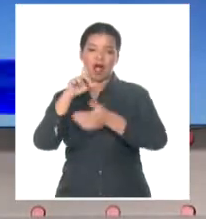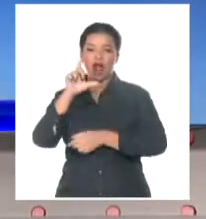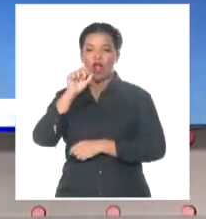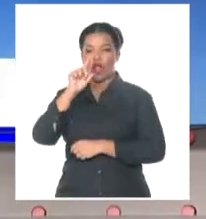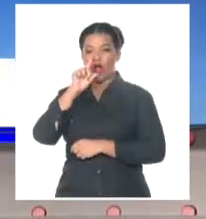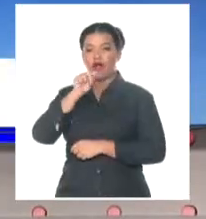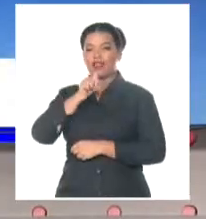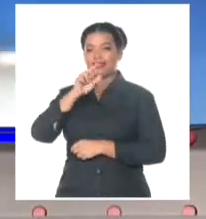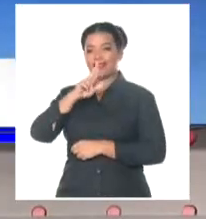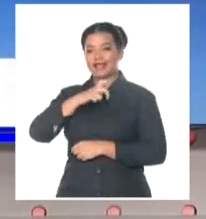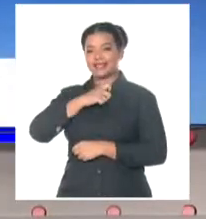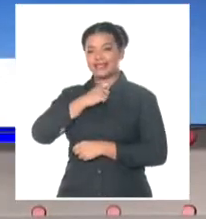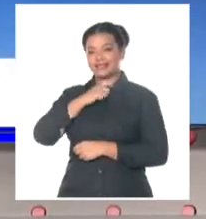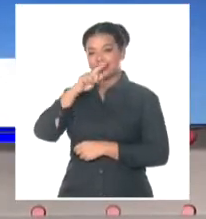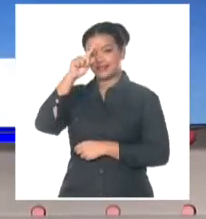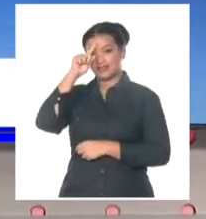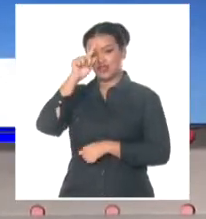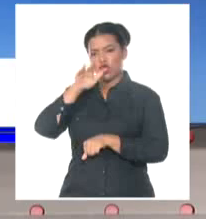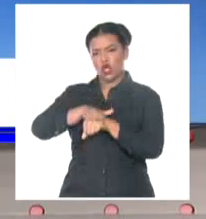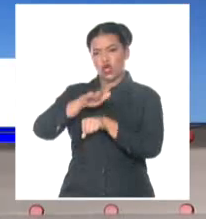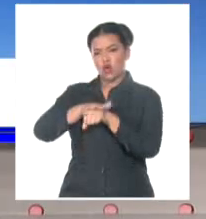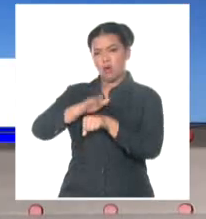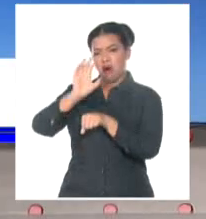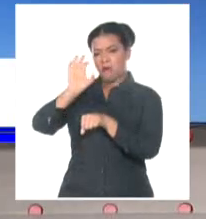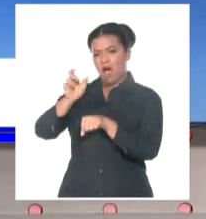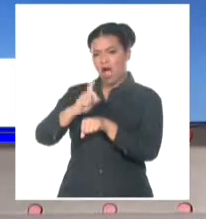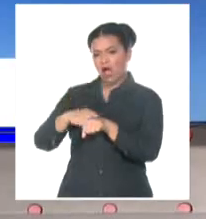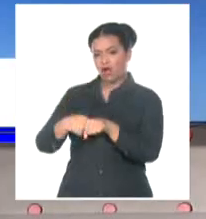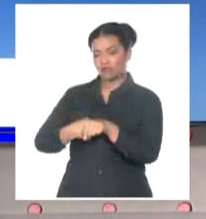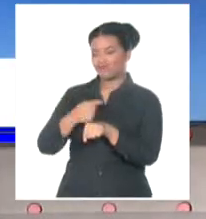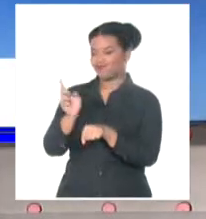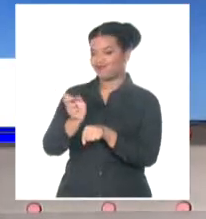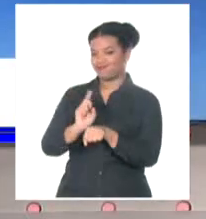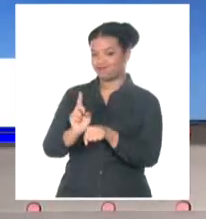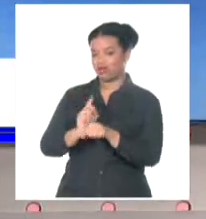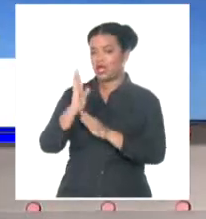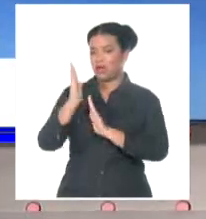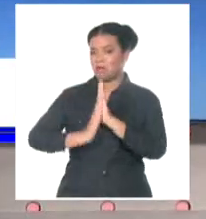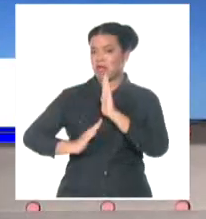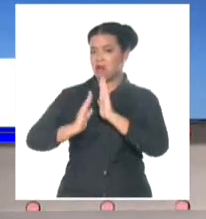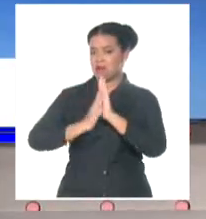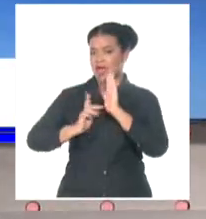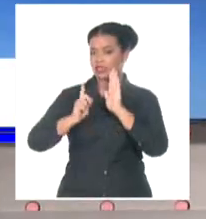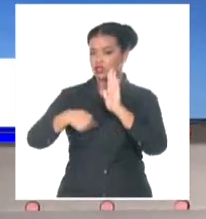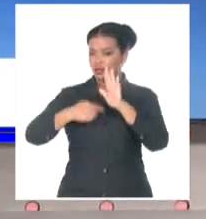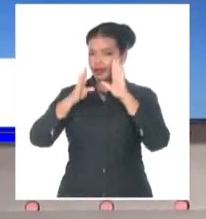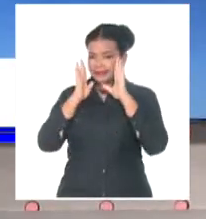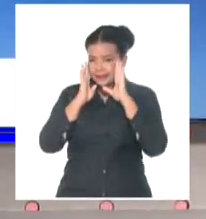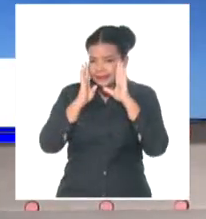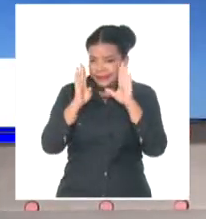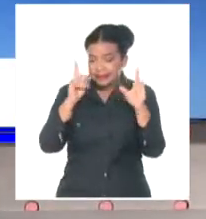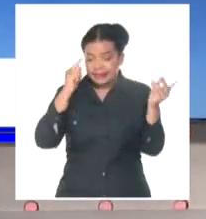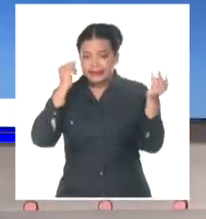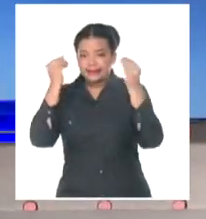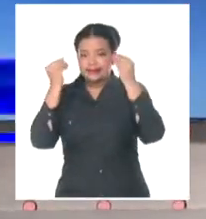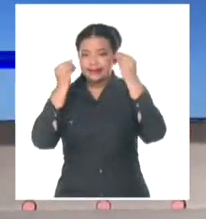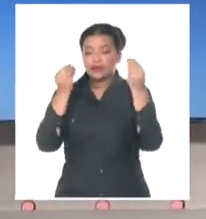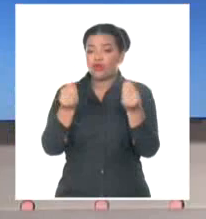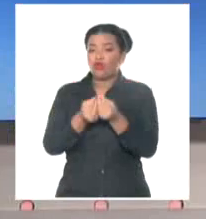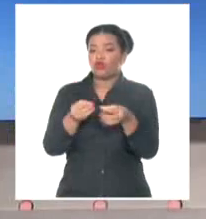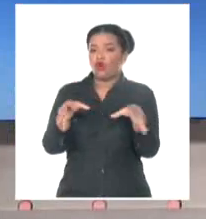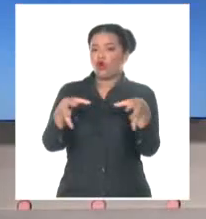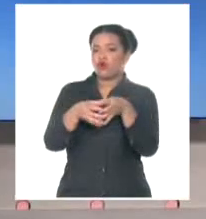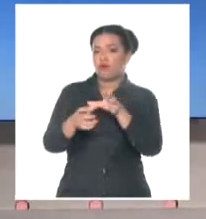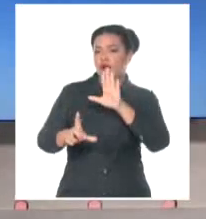CRF no es acreedor del Estado cubano. Durante meses hemos seguido al detalle el proceso y junto al equipo legal de